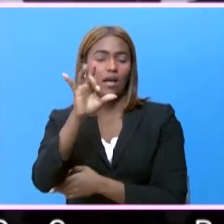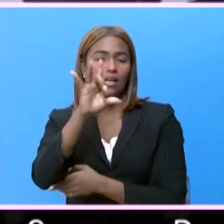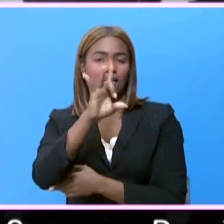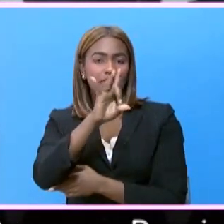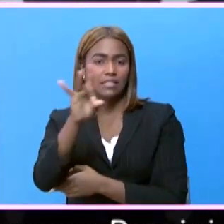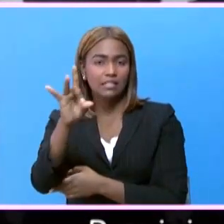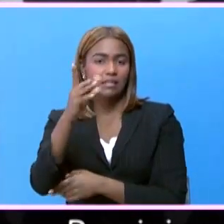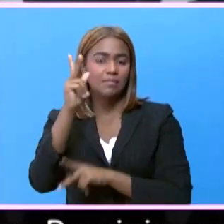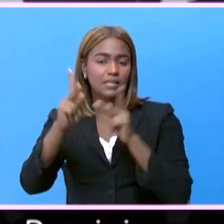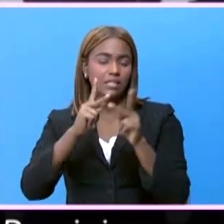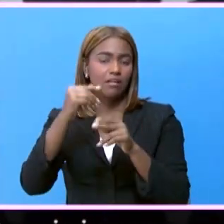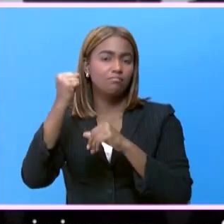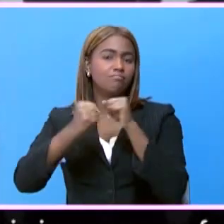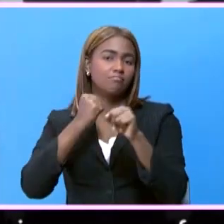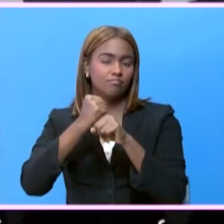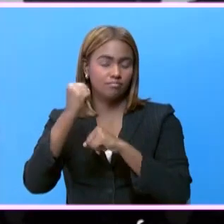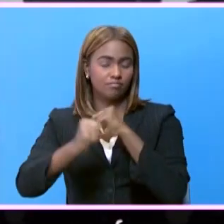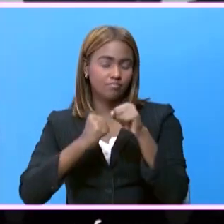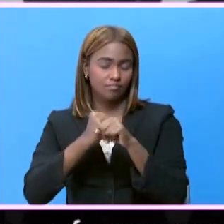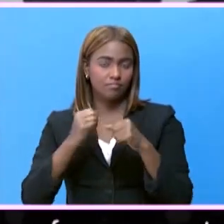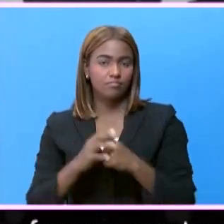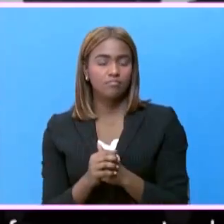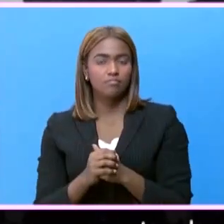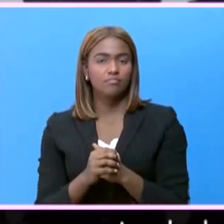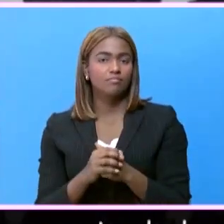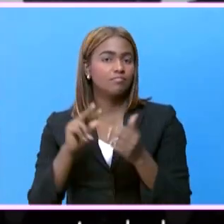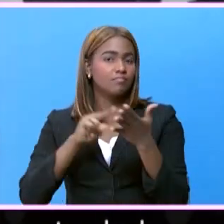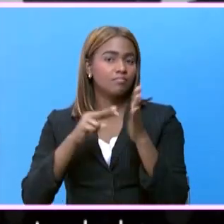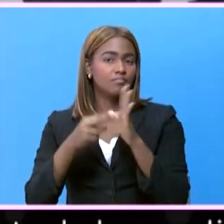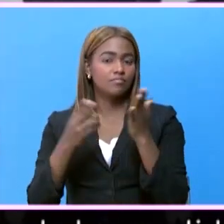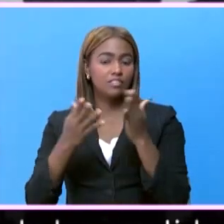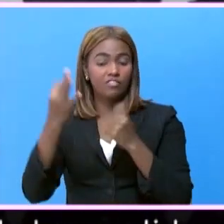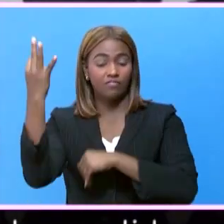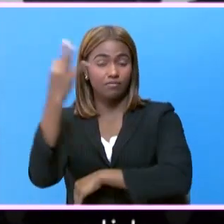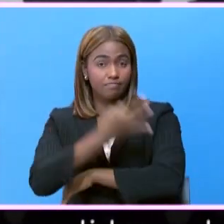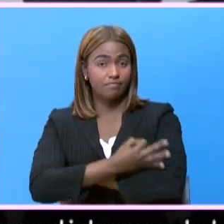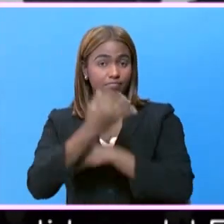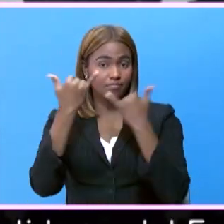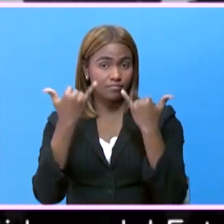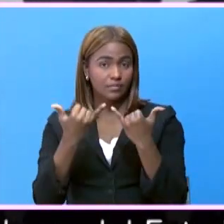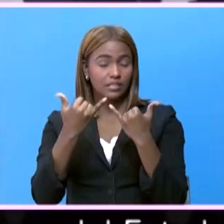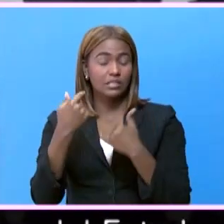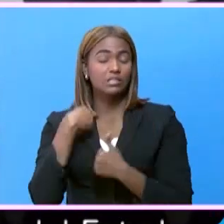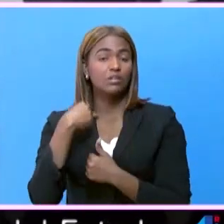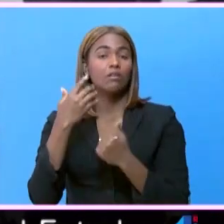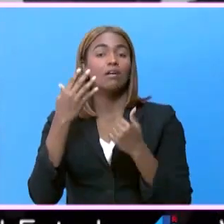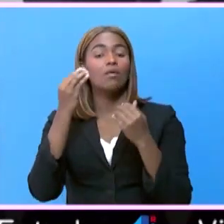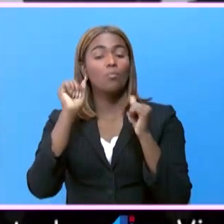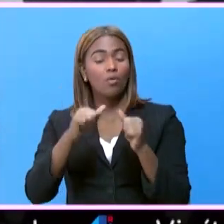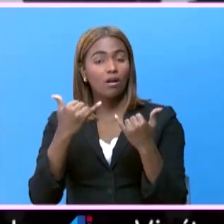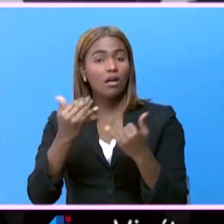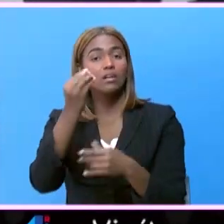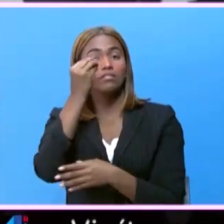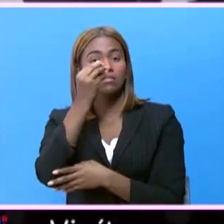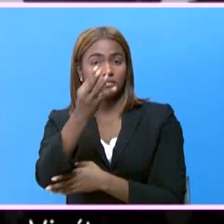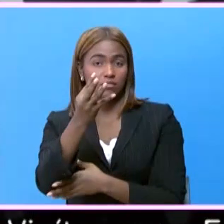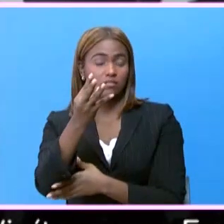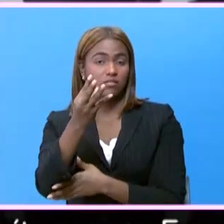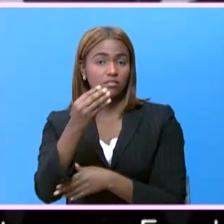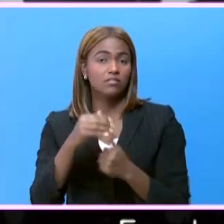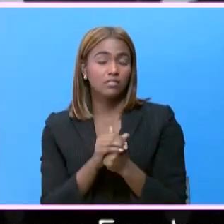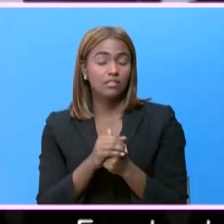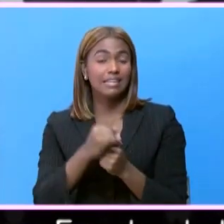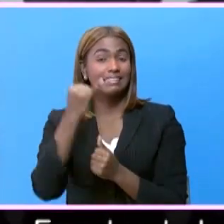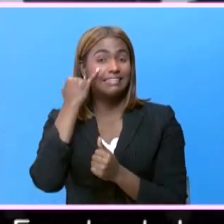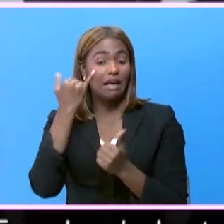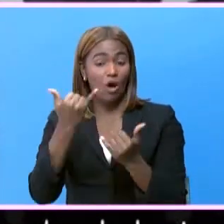anualmente. Entonces, a la fecha de hoy, yo me atrevo a decir que si